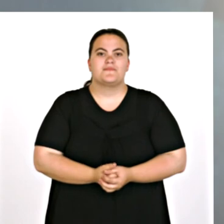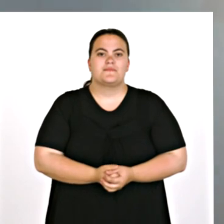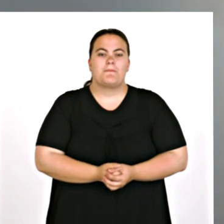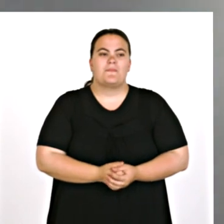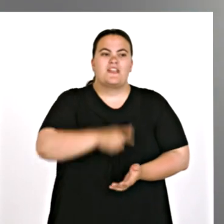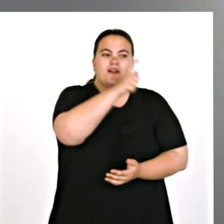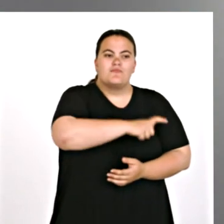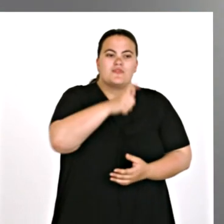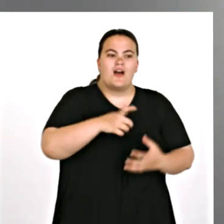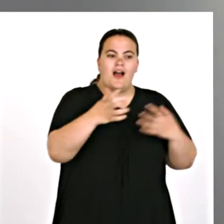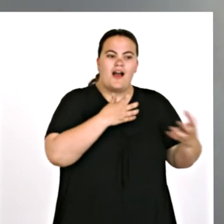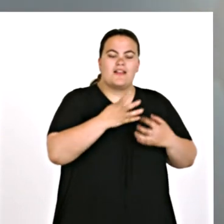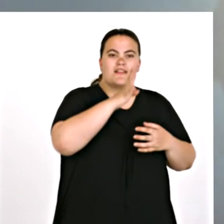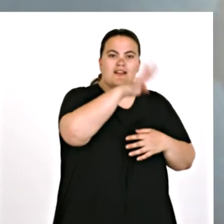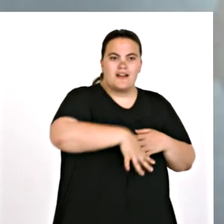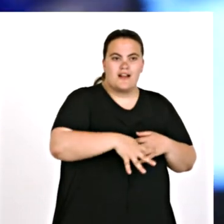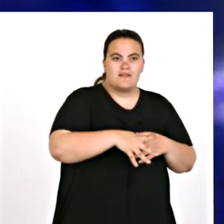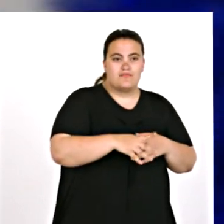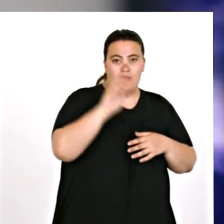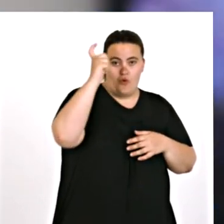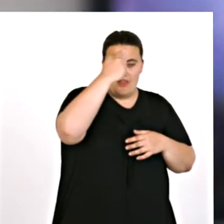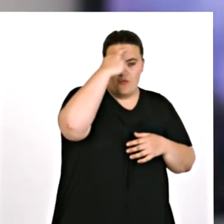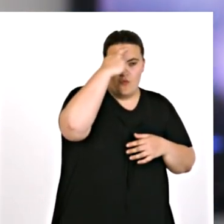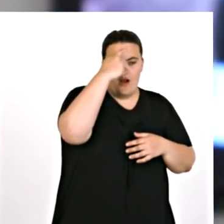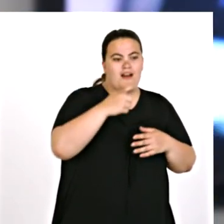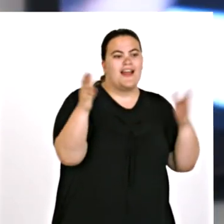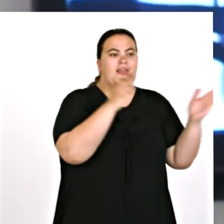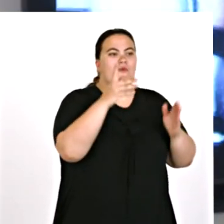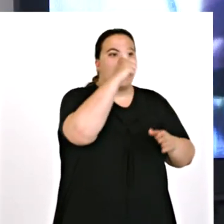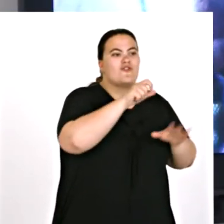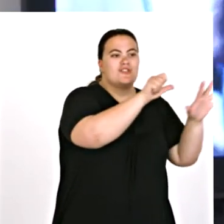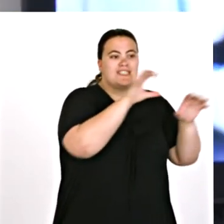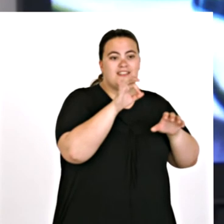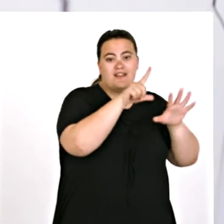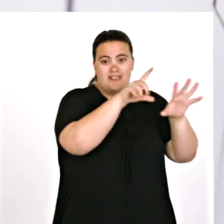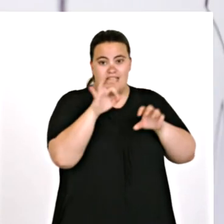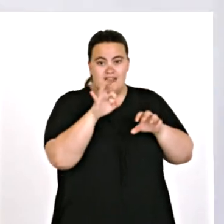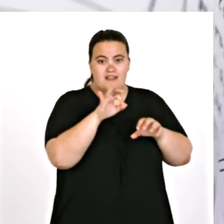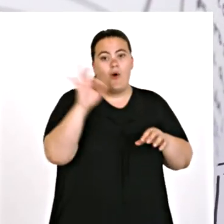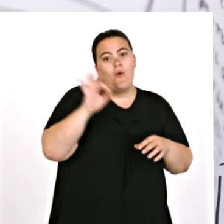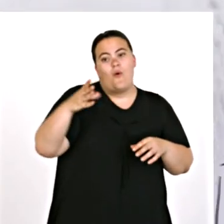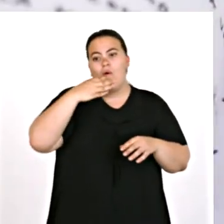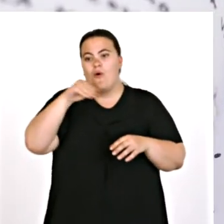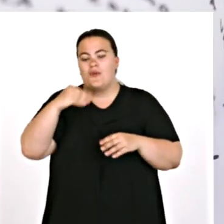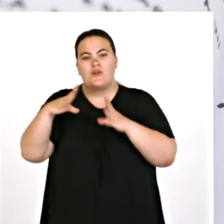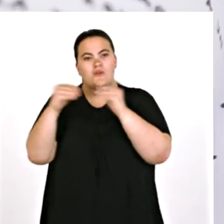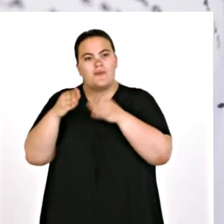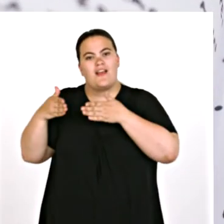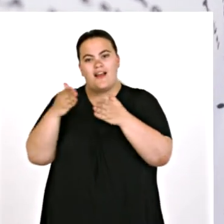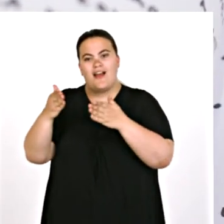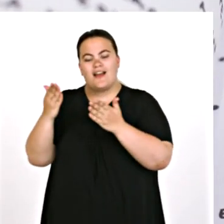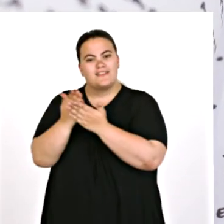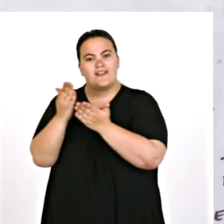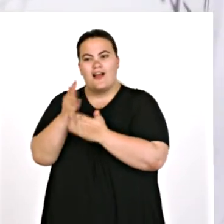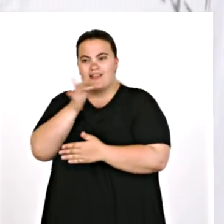Tente que va desde el arte catalán conceptual, el clásico de los 60-70, hasta chavales que todavía están estudiando su carrera o